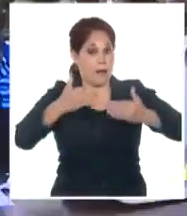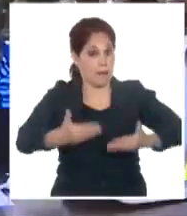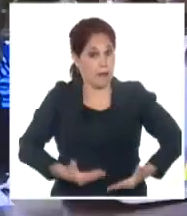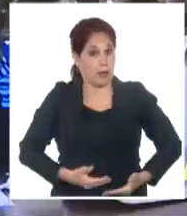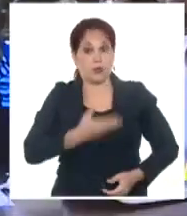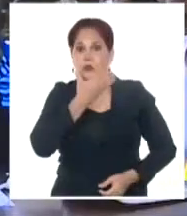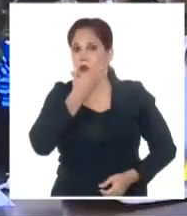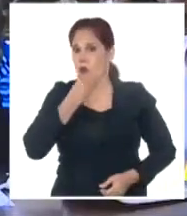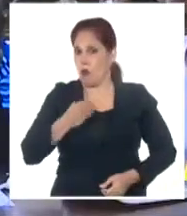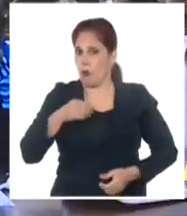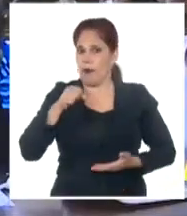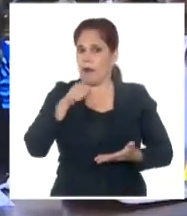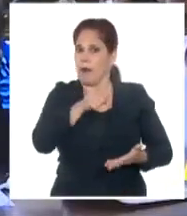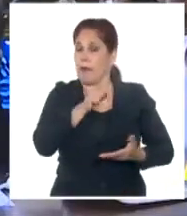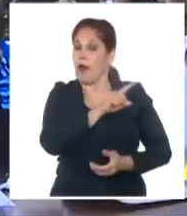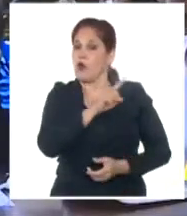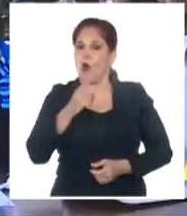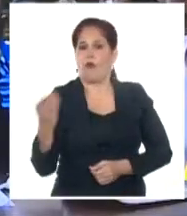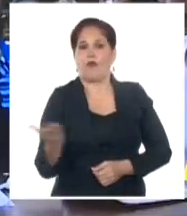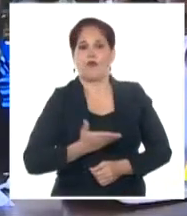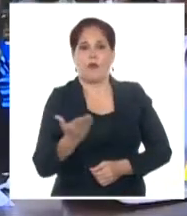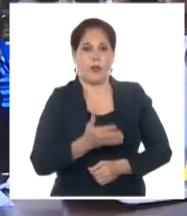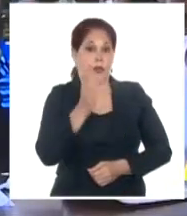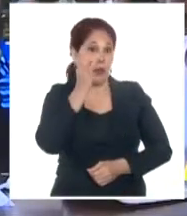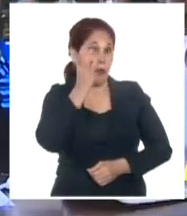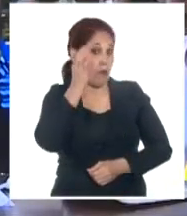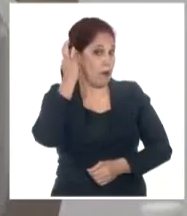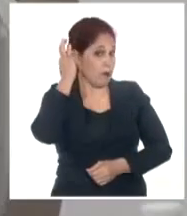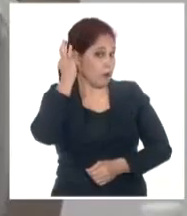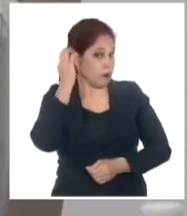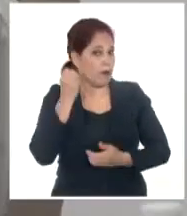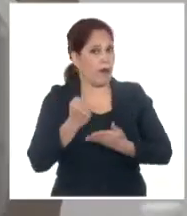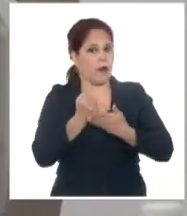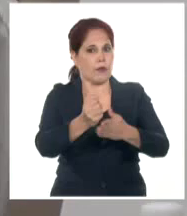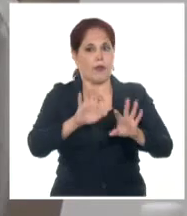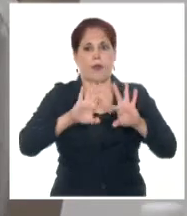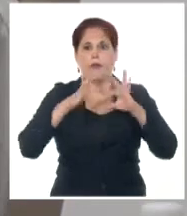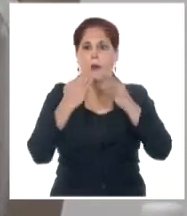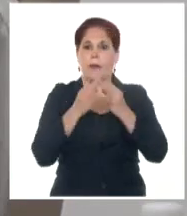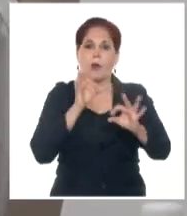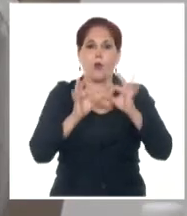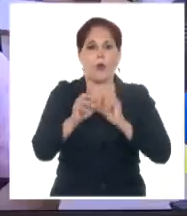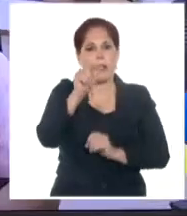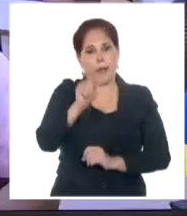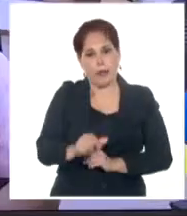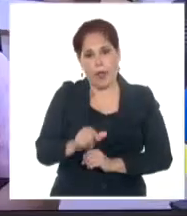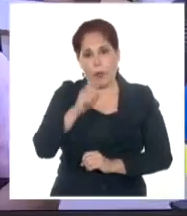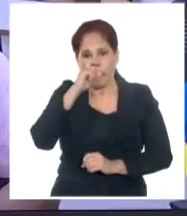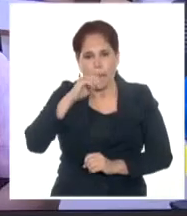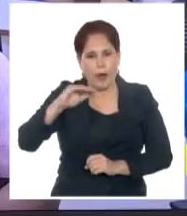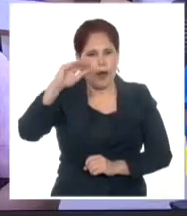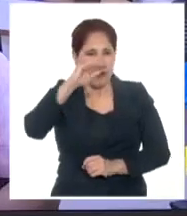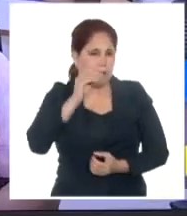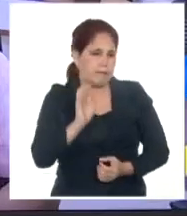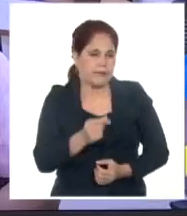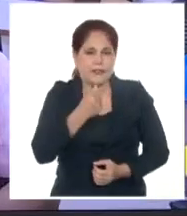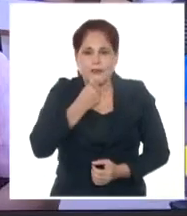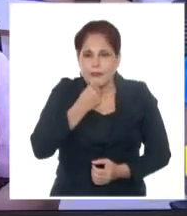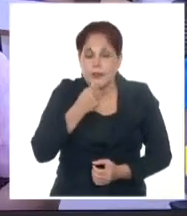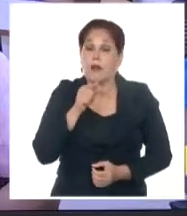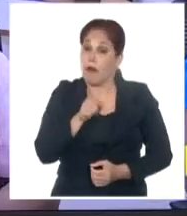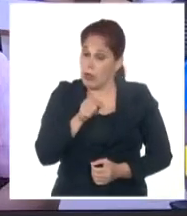adolescencia, la campaña por la no violencia de género, el apoyo a las familias con cuidadores para sus adultos mayores, también